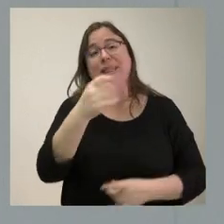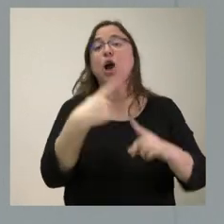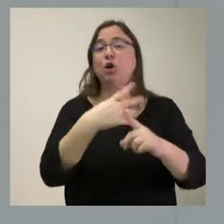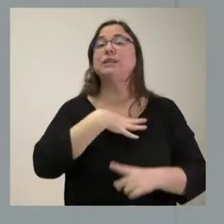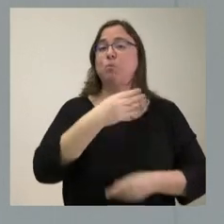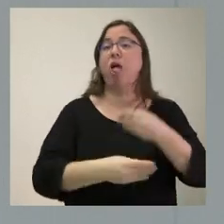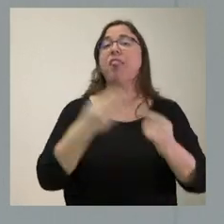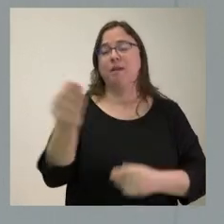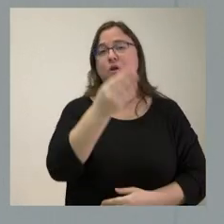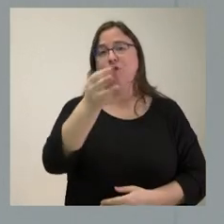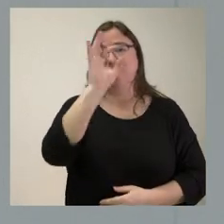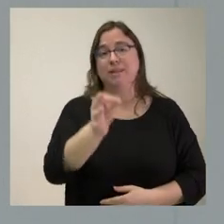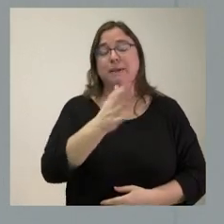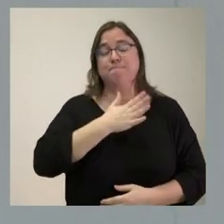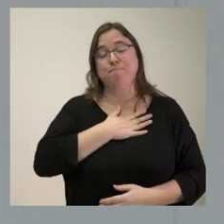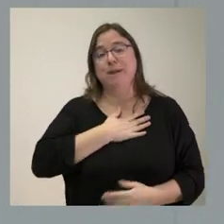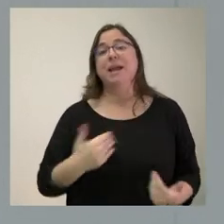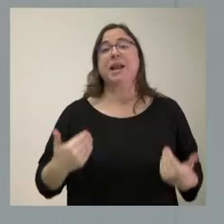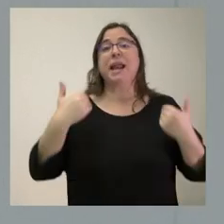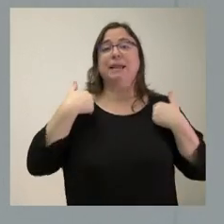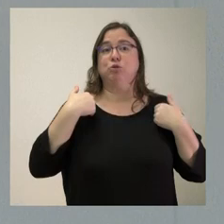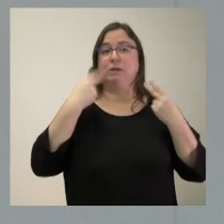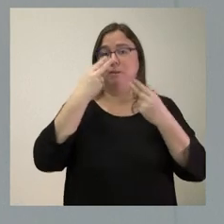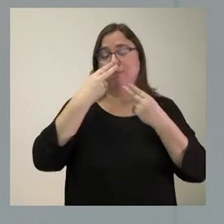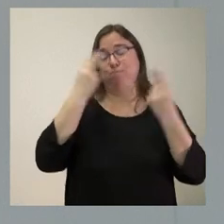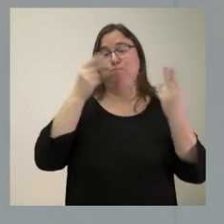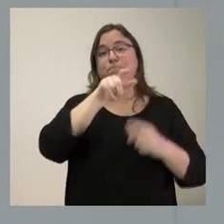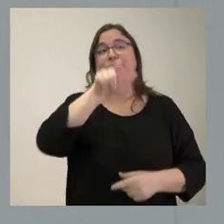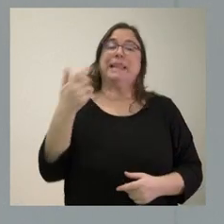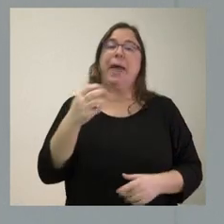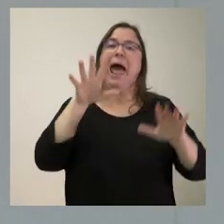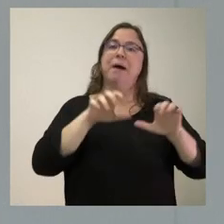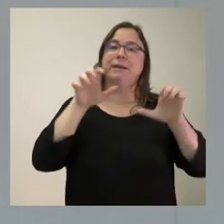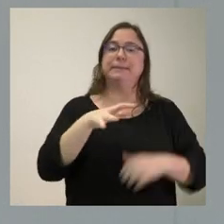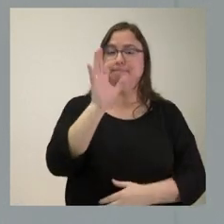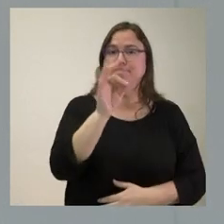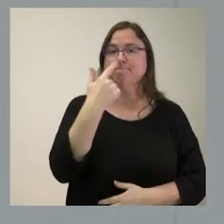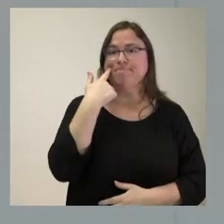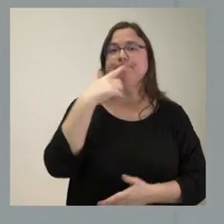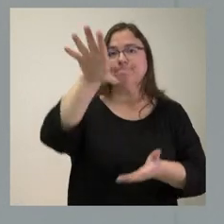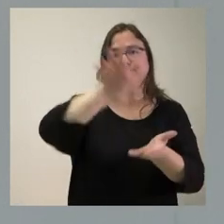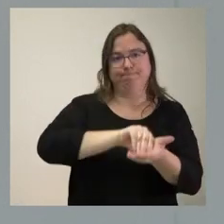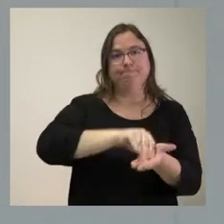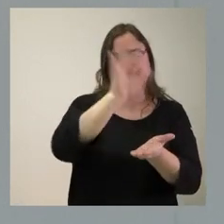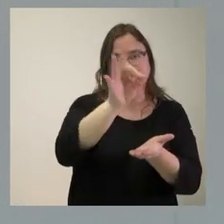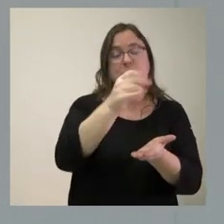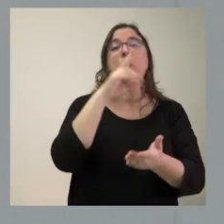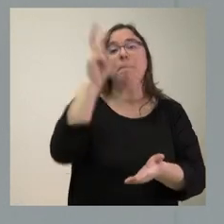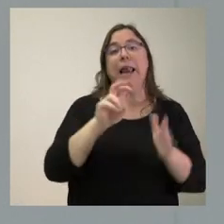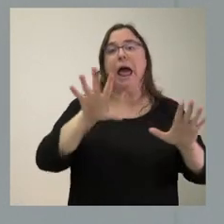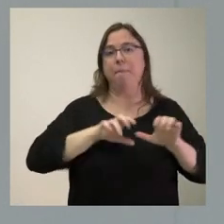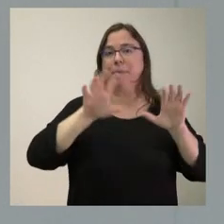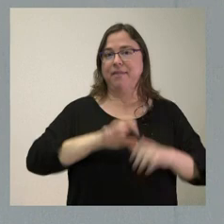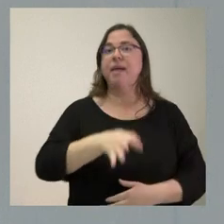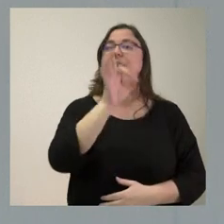lógicamente, la misión que tenemos los responsables políticos es aprender. Y yo su observación la tengo en cuenta y me sirve para aprender. También es